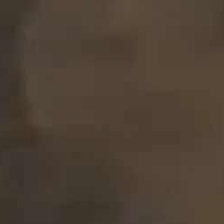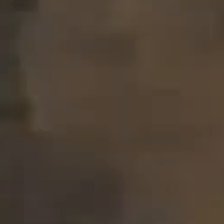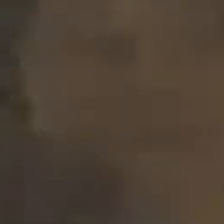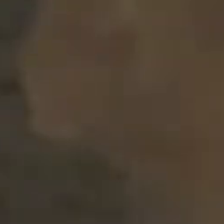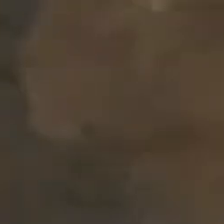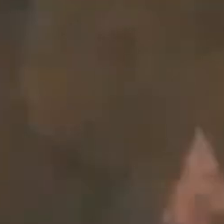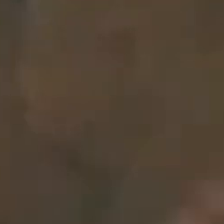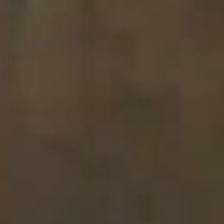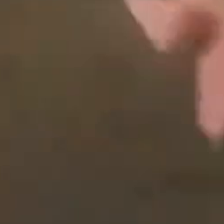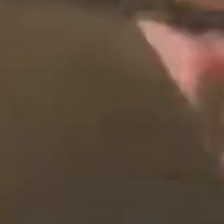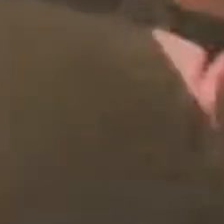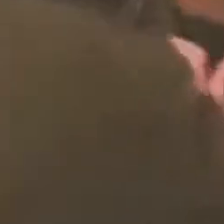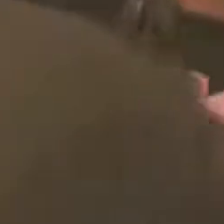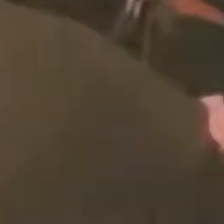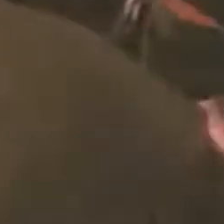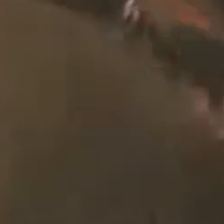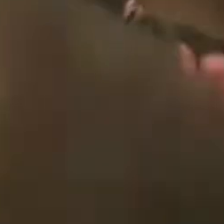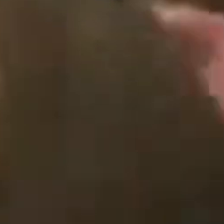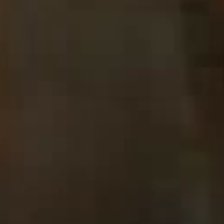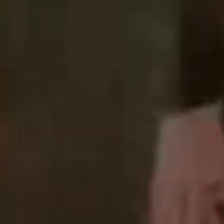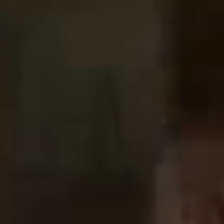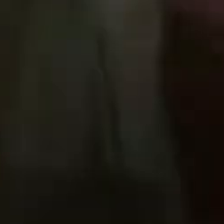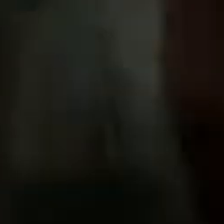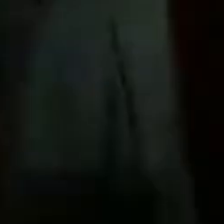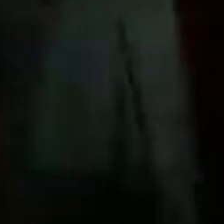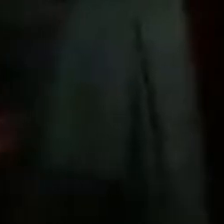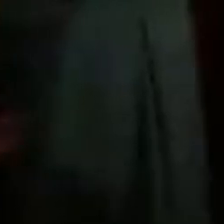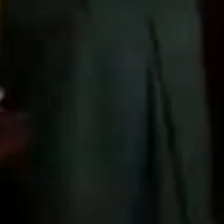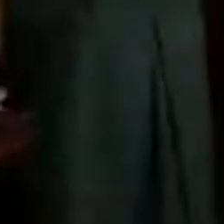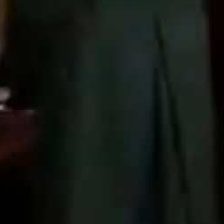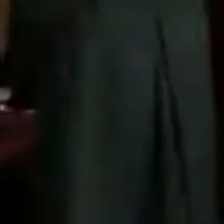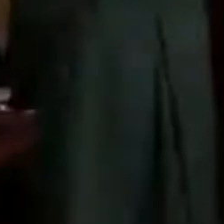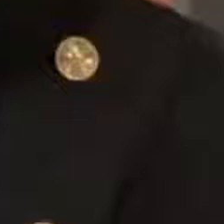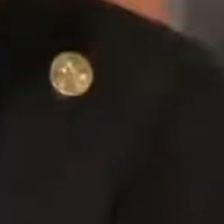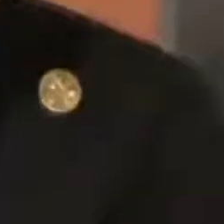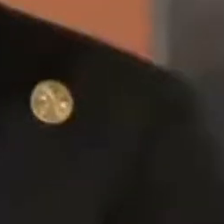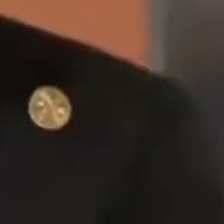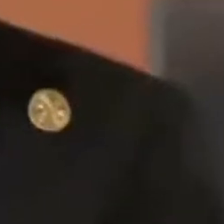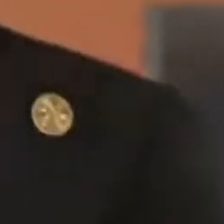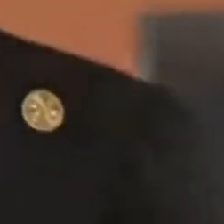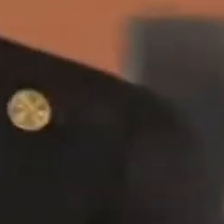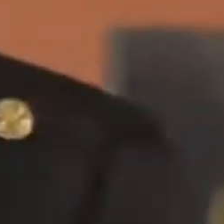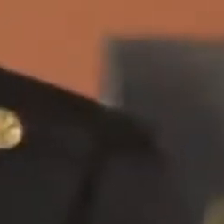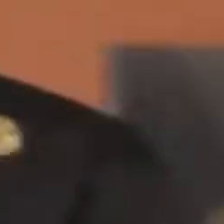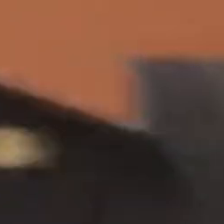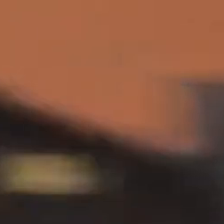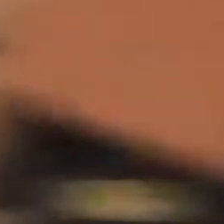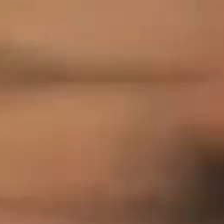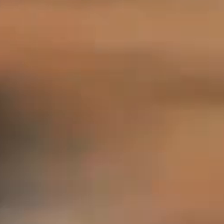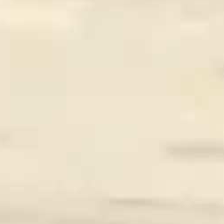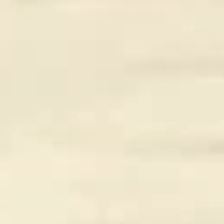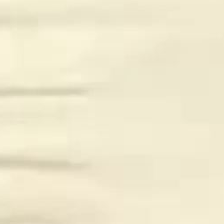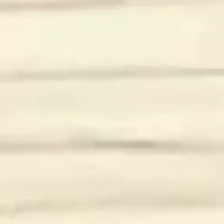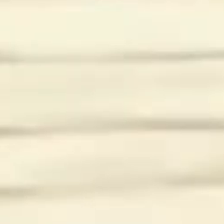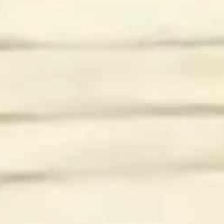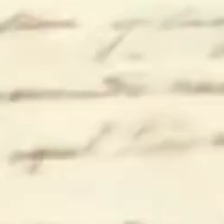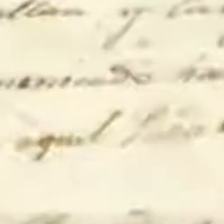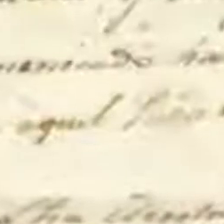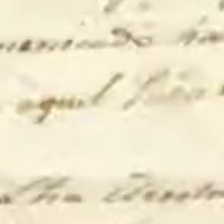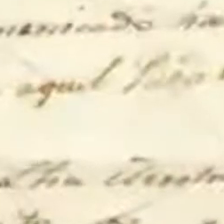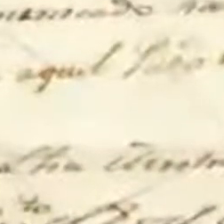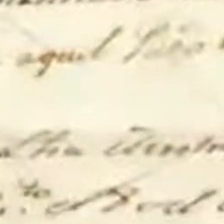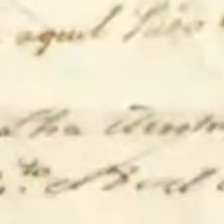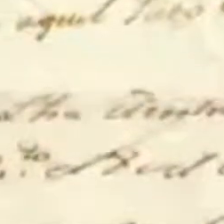Cusco velar por el orden interno y le anuncia que están próximos a un día de gloria para las armas virreinales. El 16 de